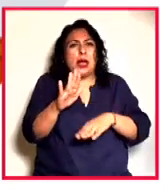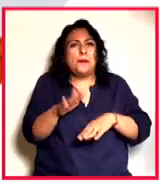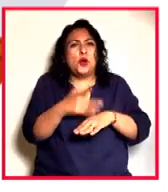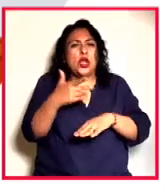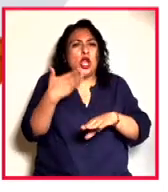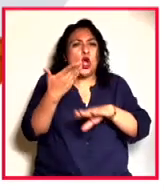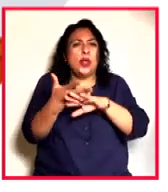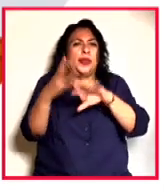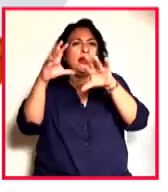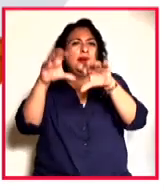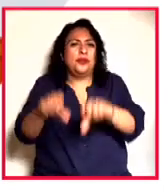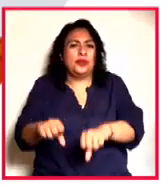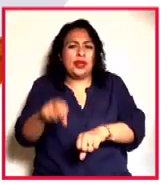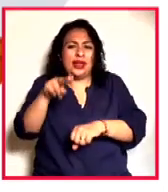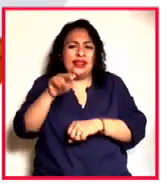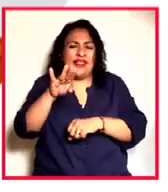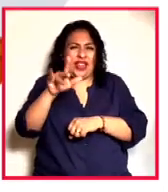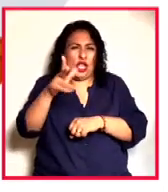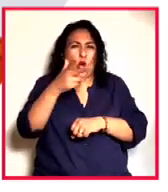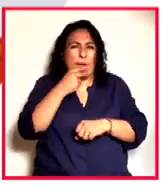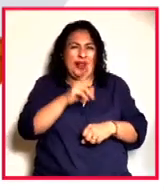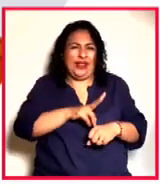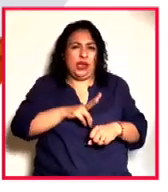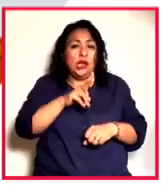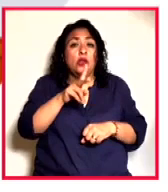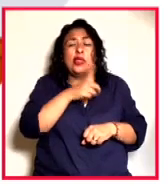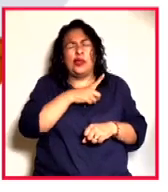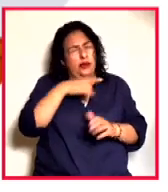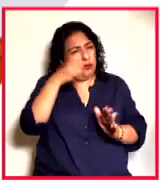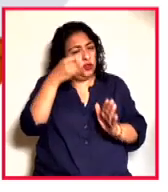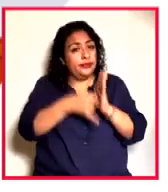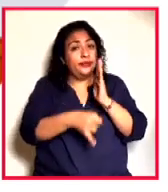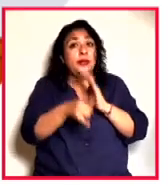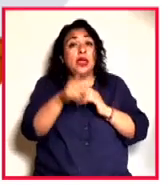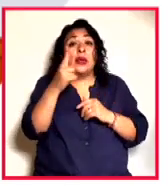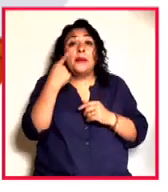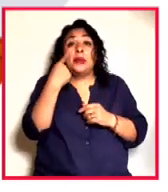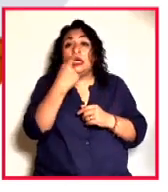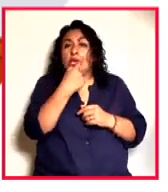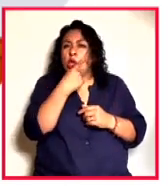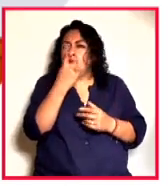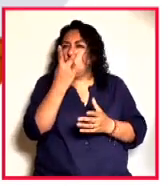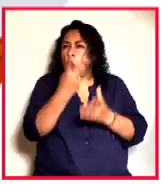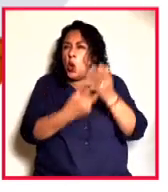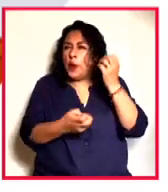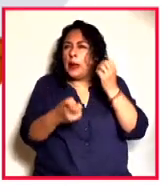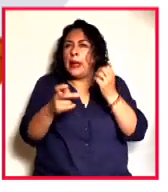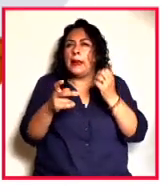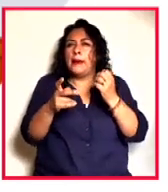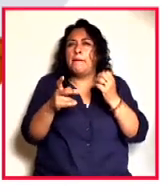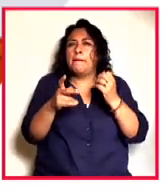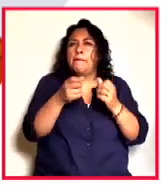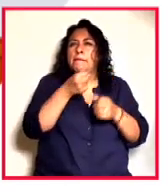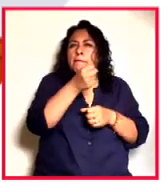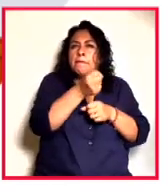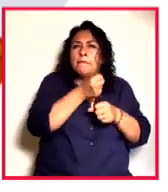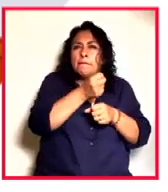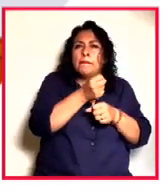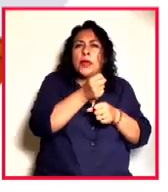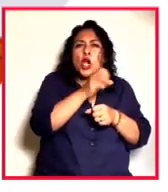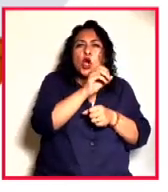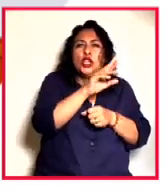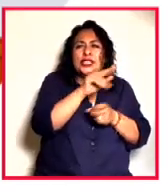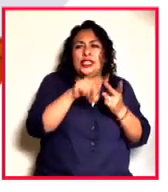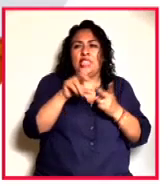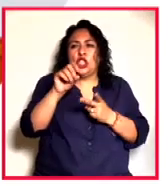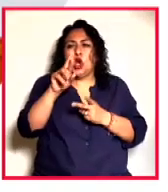detención de Navalny que tendríamos que profundizar, es decir, una mirada dual a la prensa de Occidente y a la prensa de Oriente